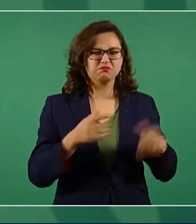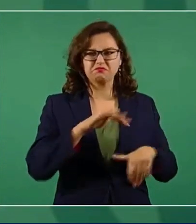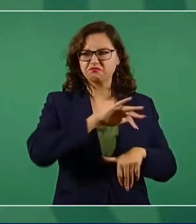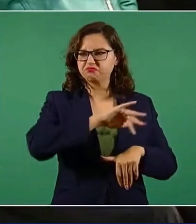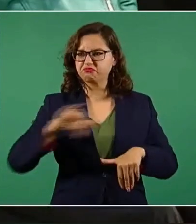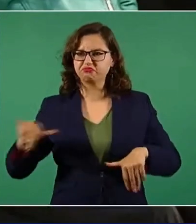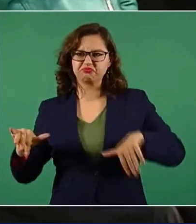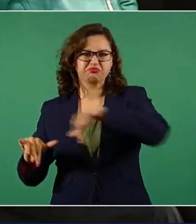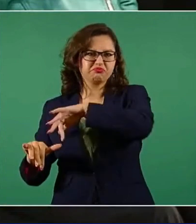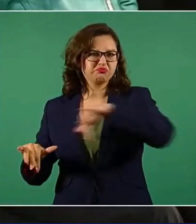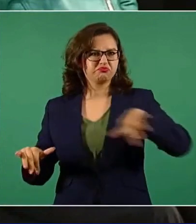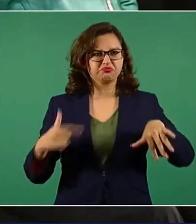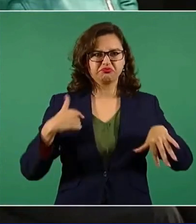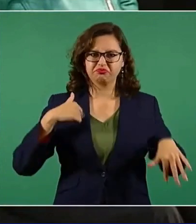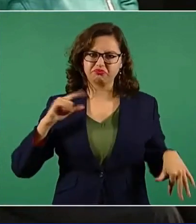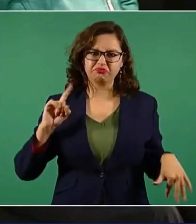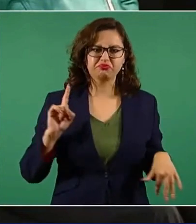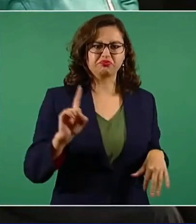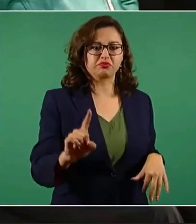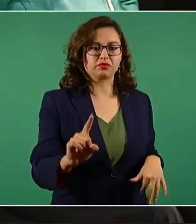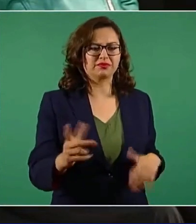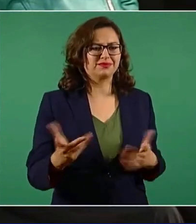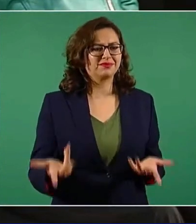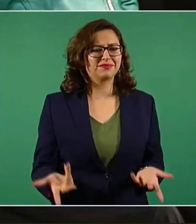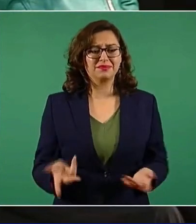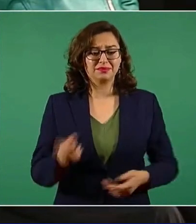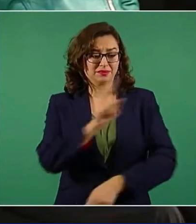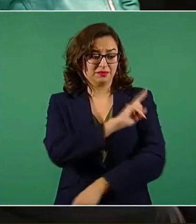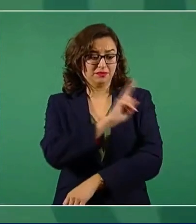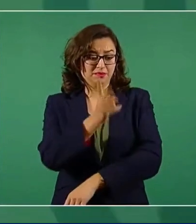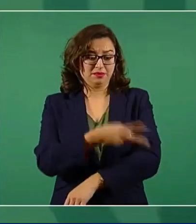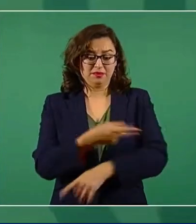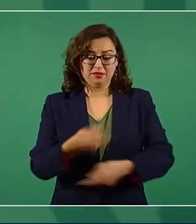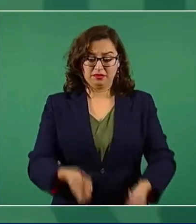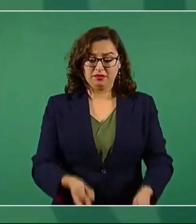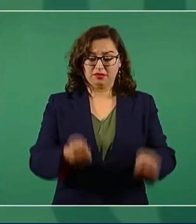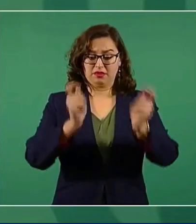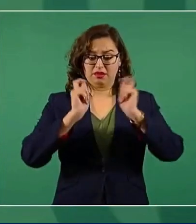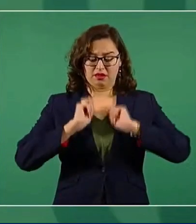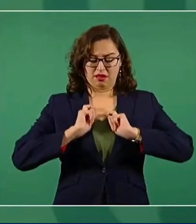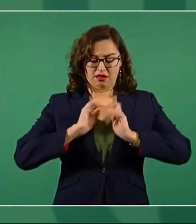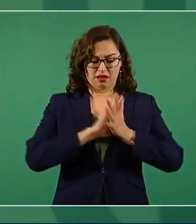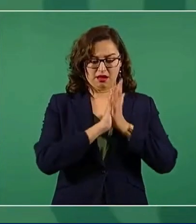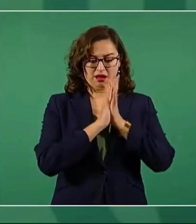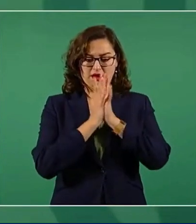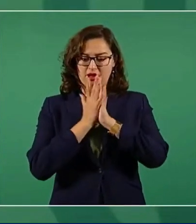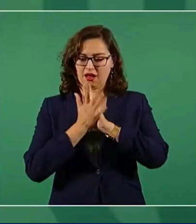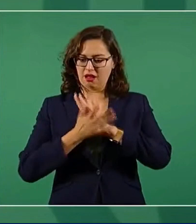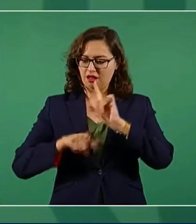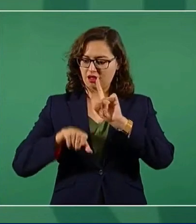El poder sólo tiene sentido y se convierte en virtud cuando se pone al servicio de los demás.